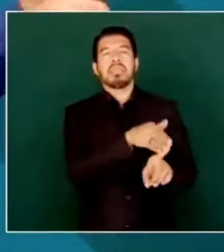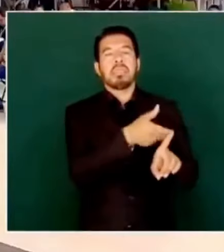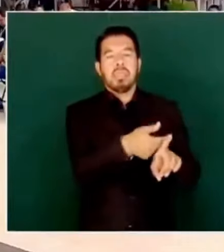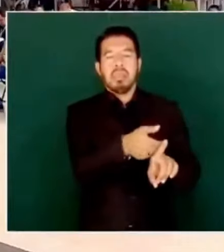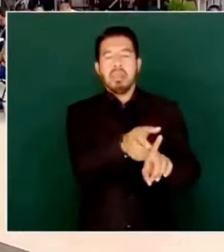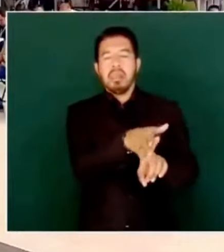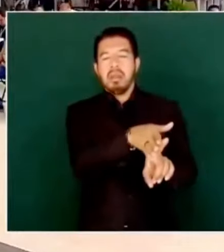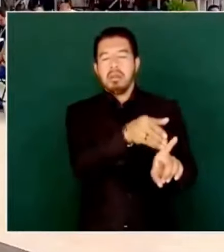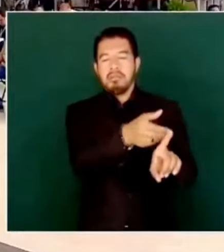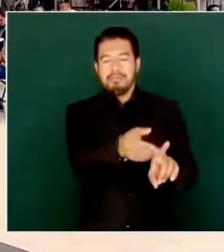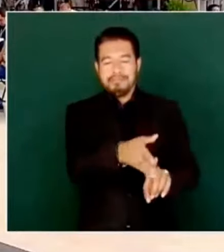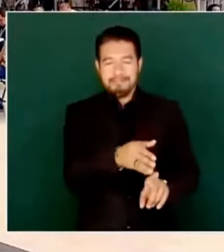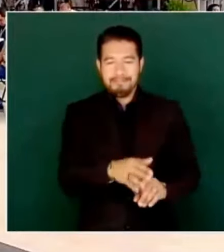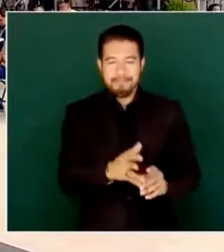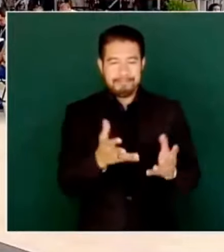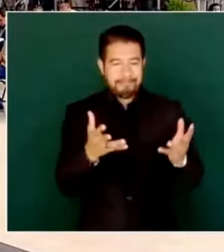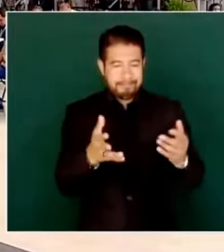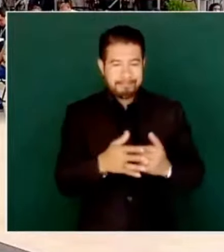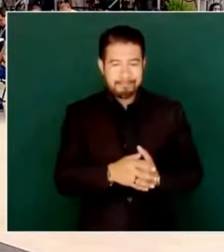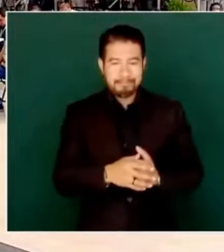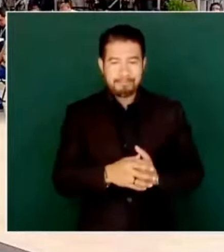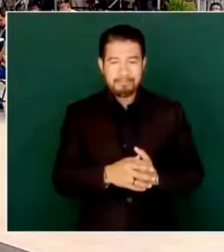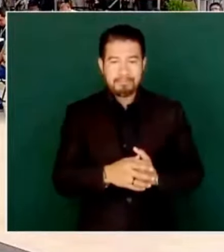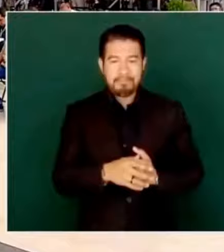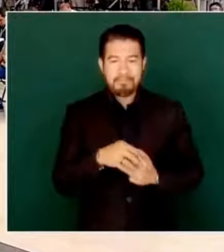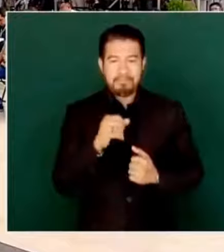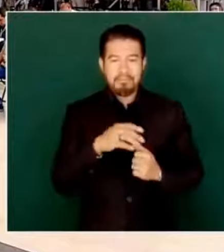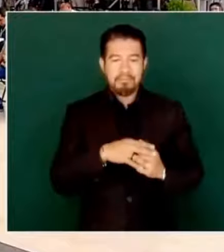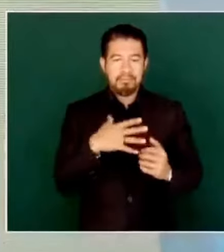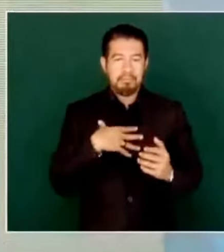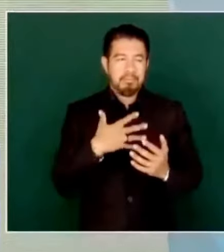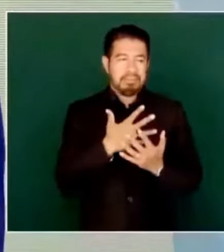de ese tipo lamentable,